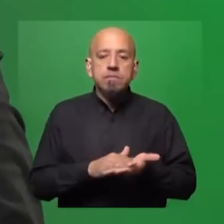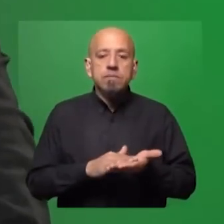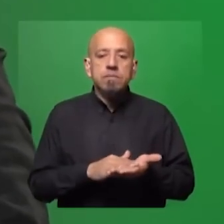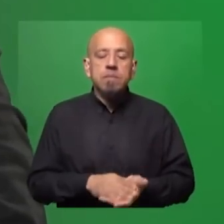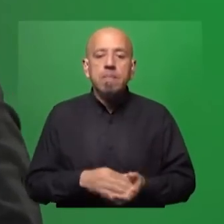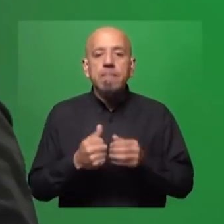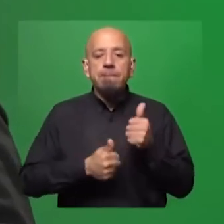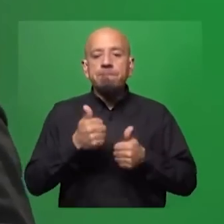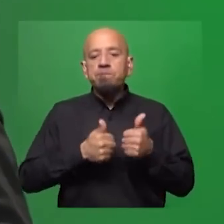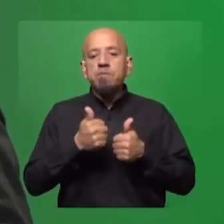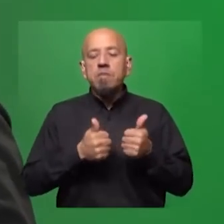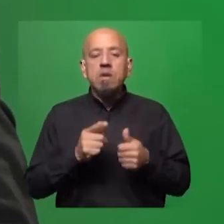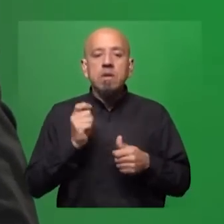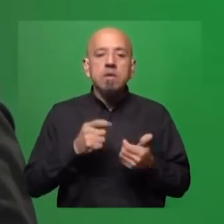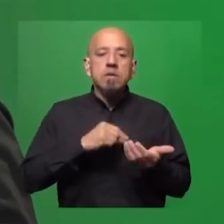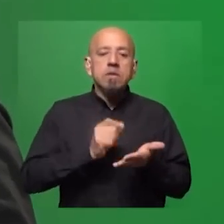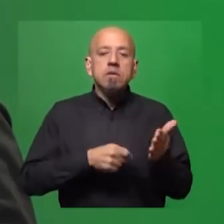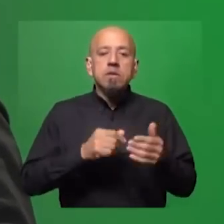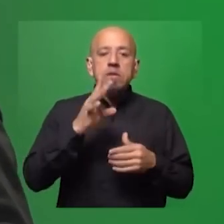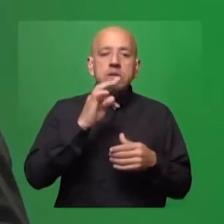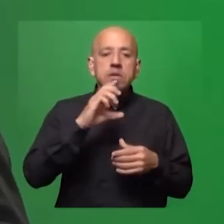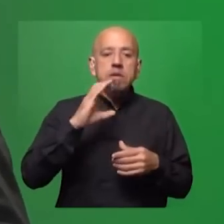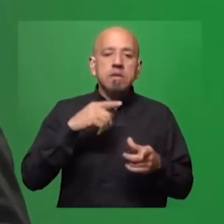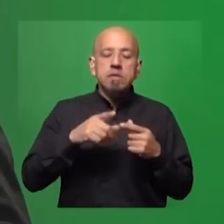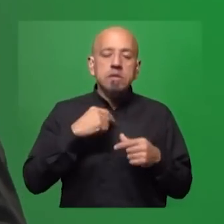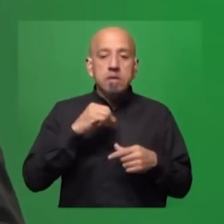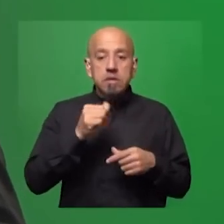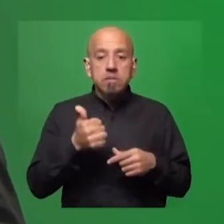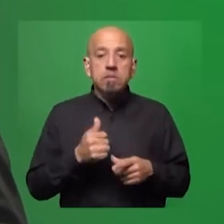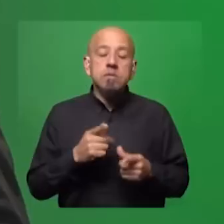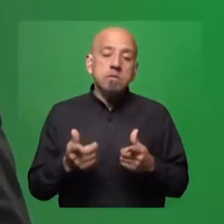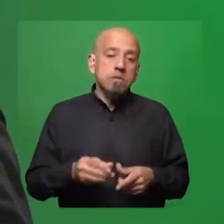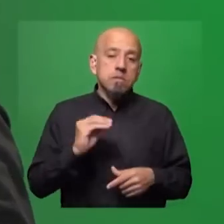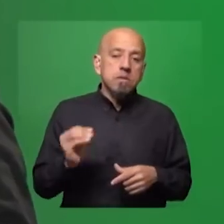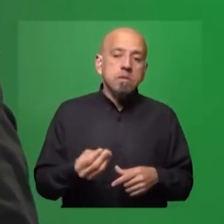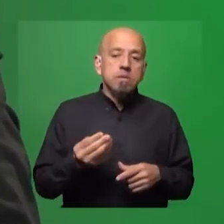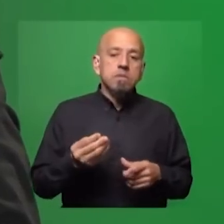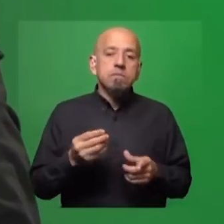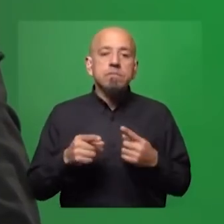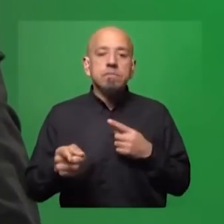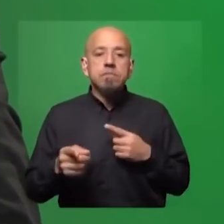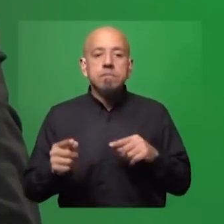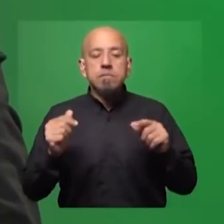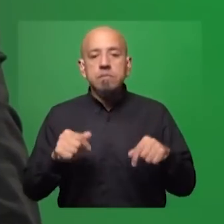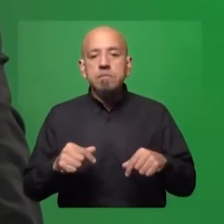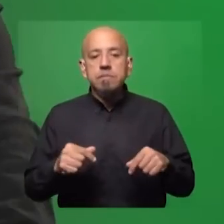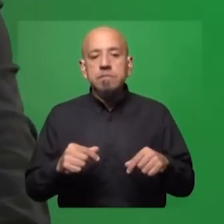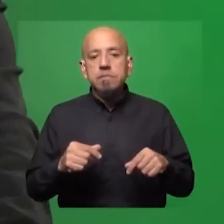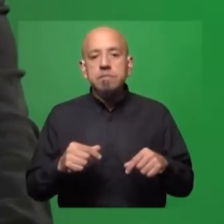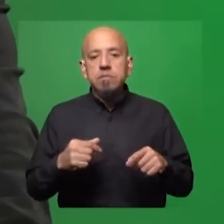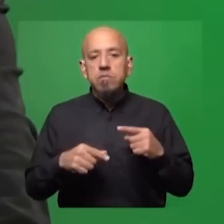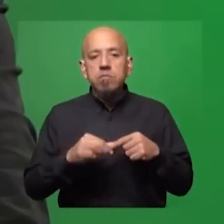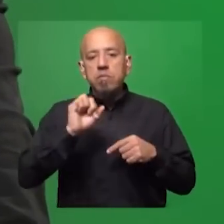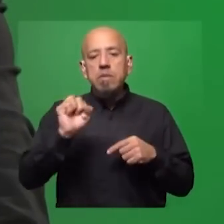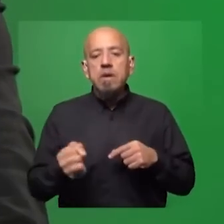una competencia de quien firmaba más TLC, y ganamos, y al mismo tiempo perdimos, porque hoy por hoy África, en su